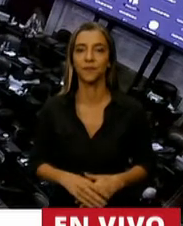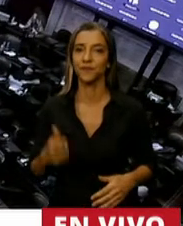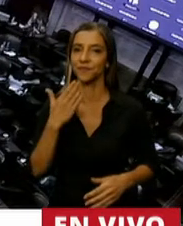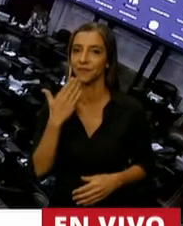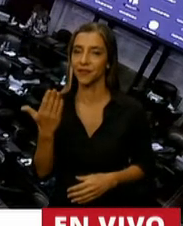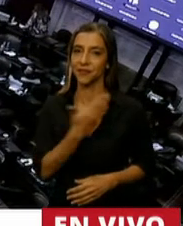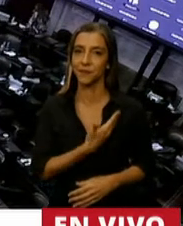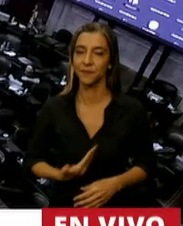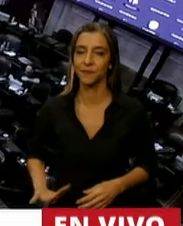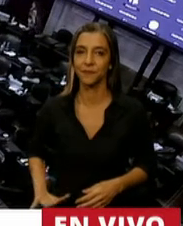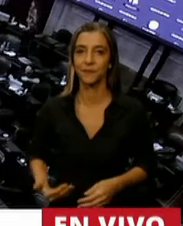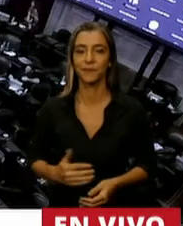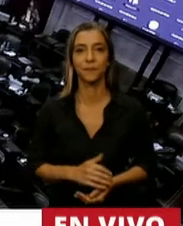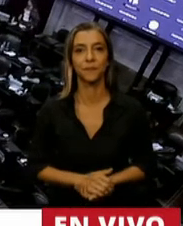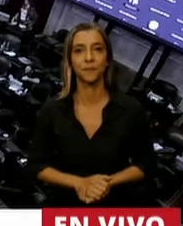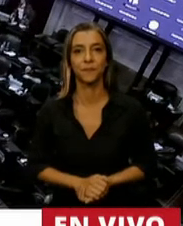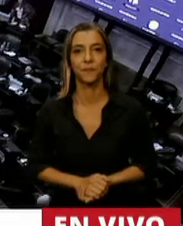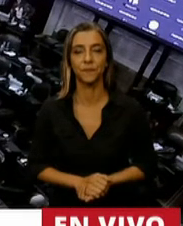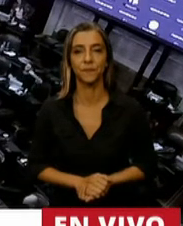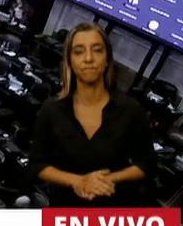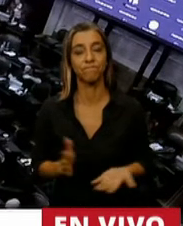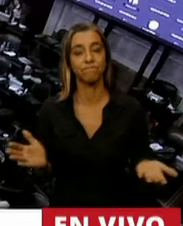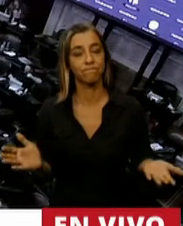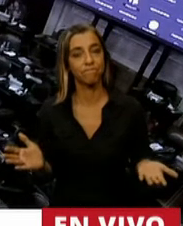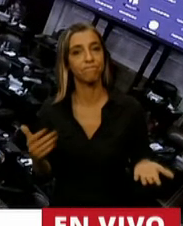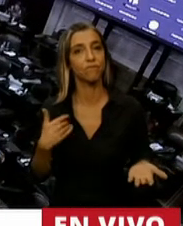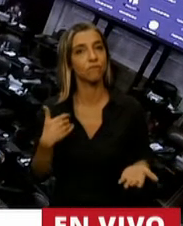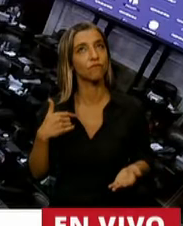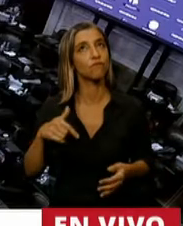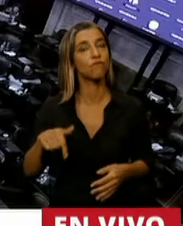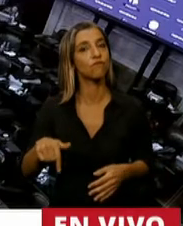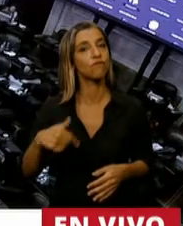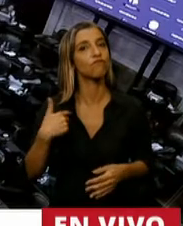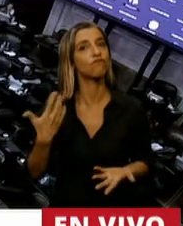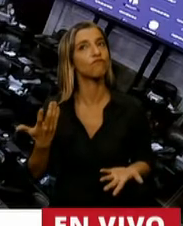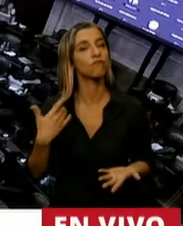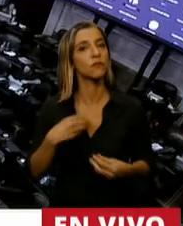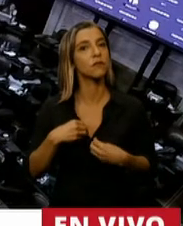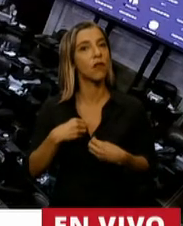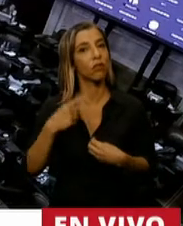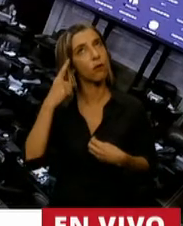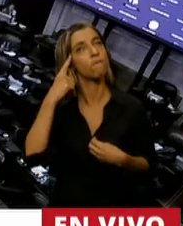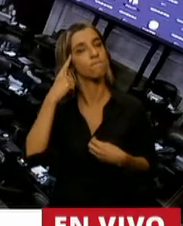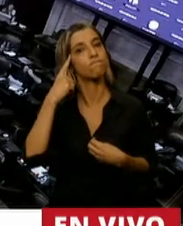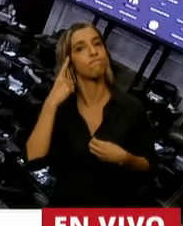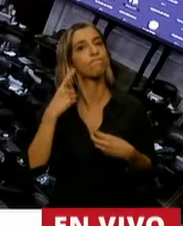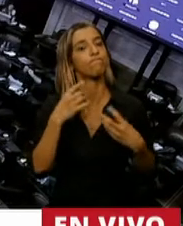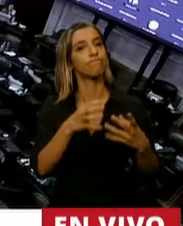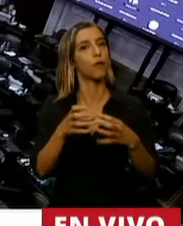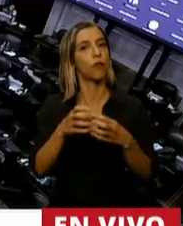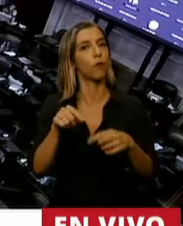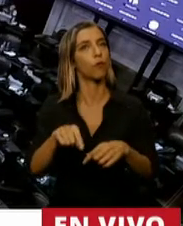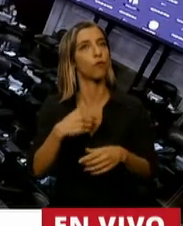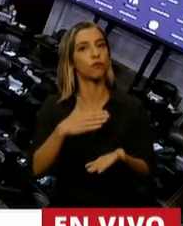Gracias, Presidente. Mire, nunca fui más consciente de estar discutiendo una norma que nace ya siendo